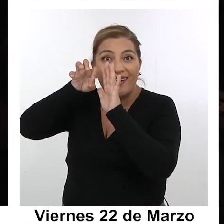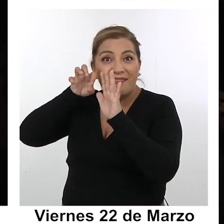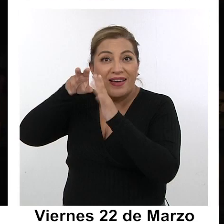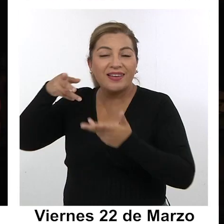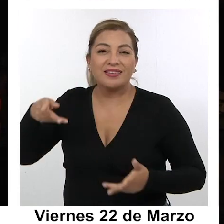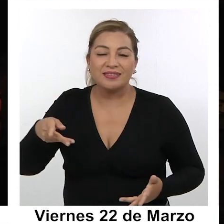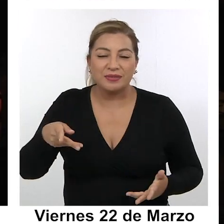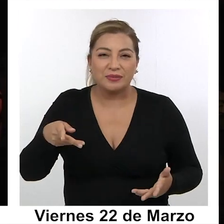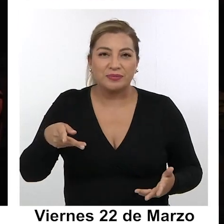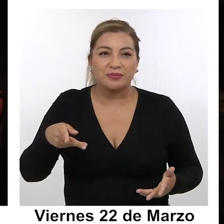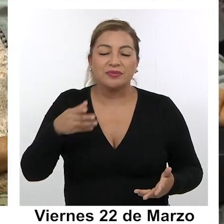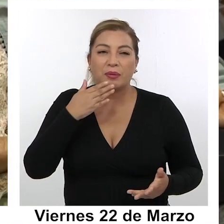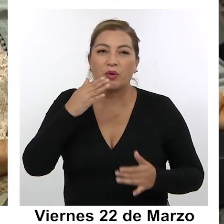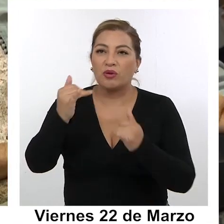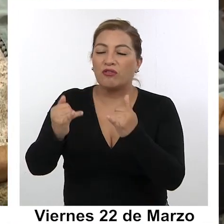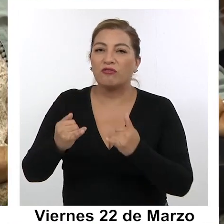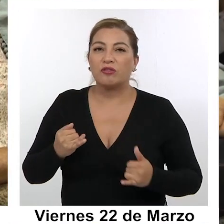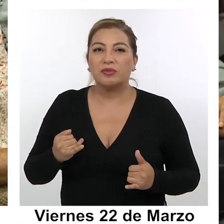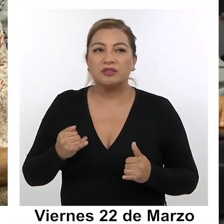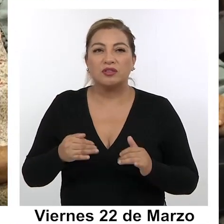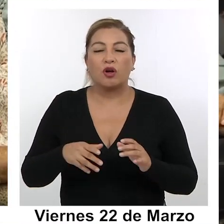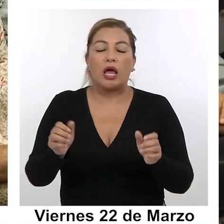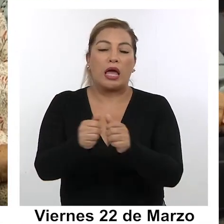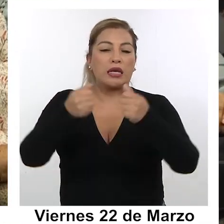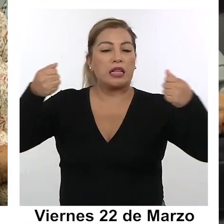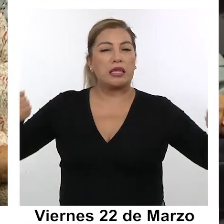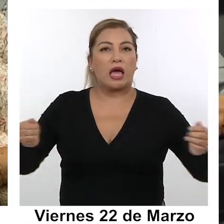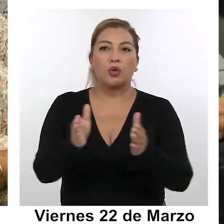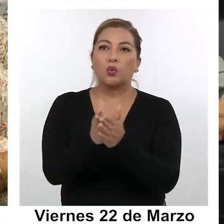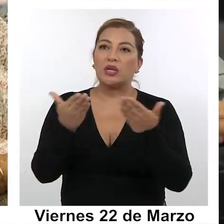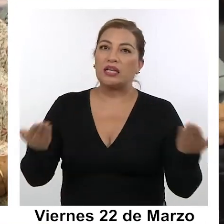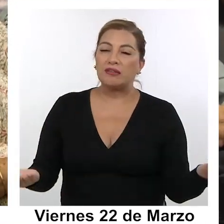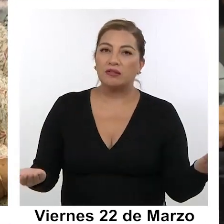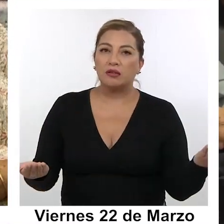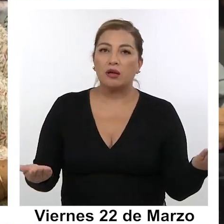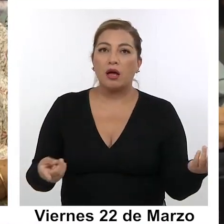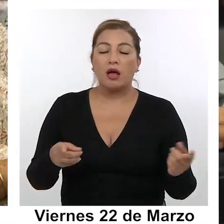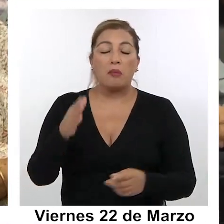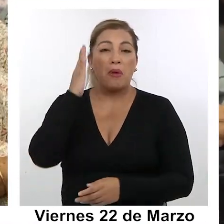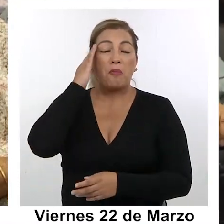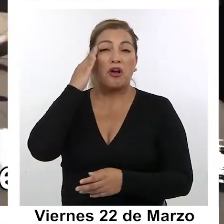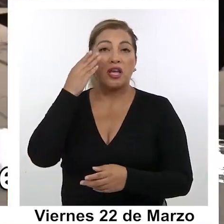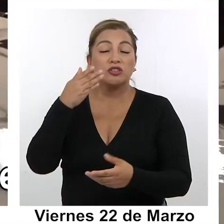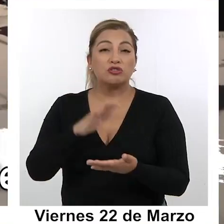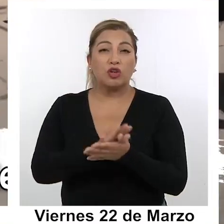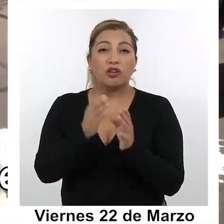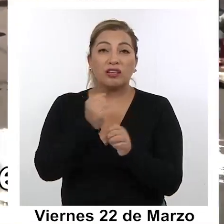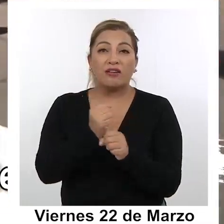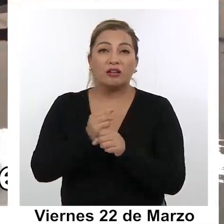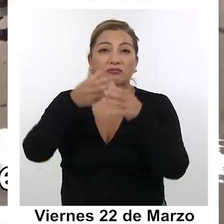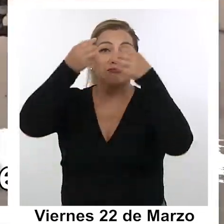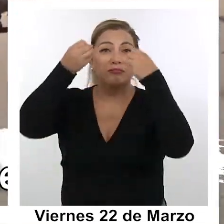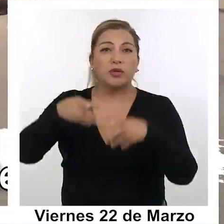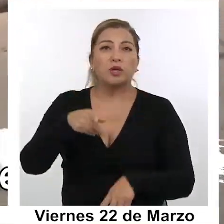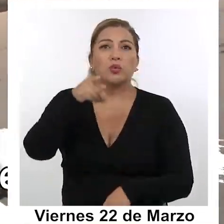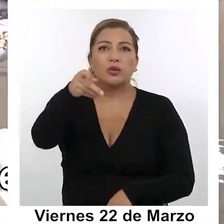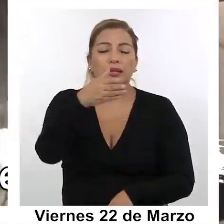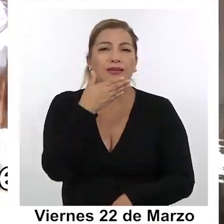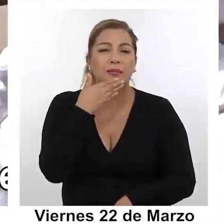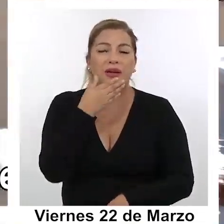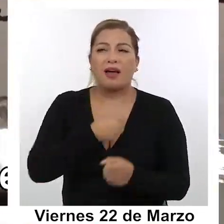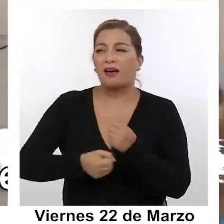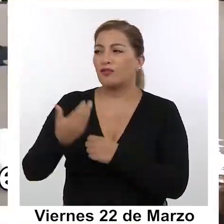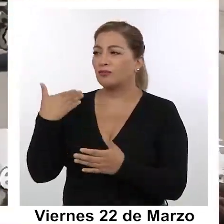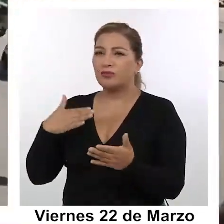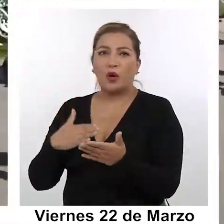a través de una información o una crónica en el diario o un libro, se pierde la memoria y el trabajo que llevan ustedes haciendo hace muchos años,